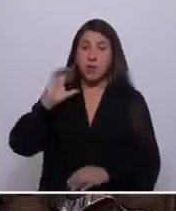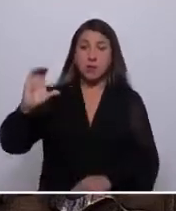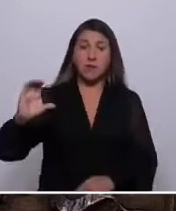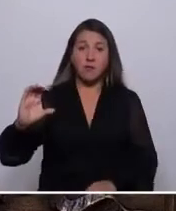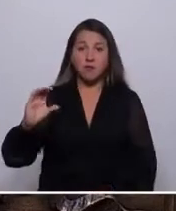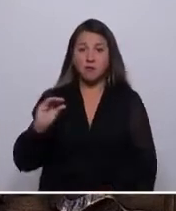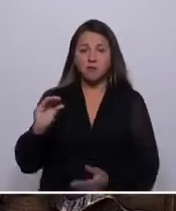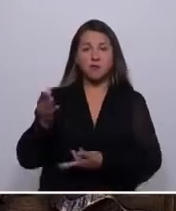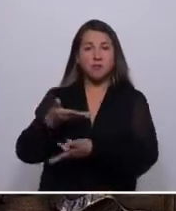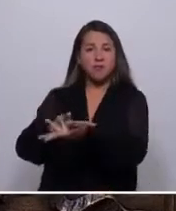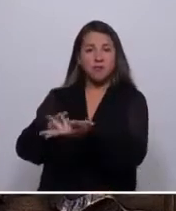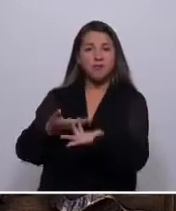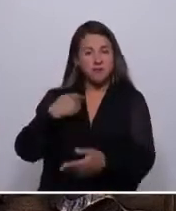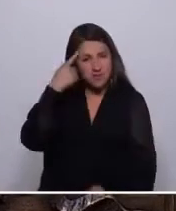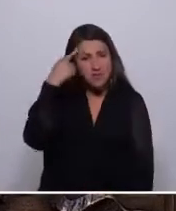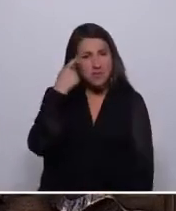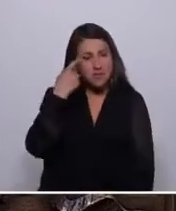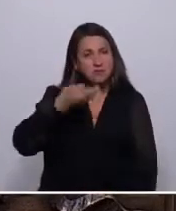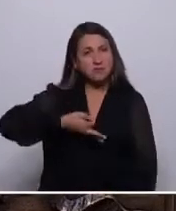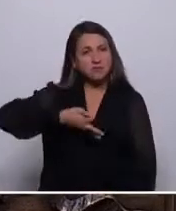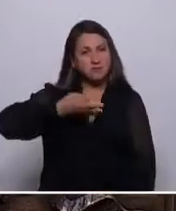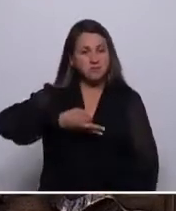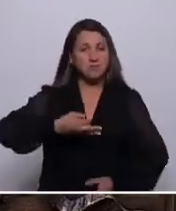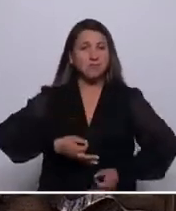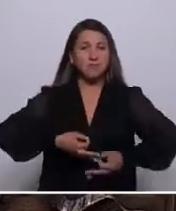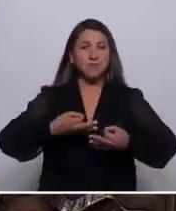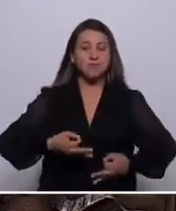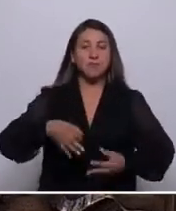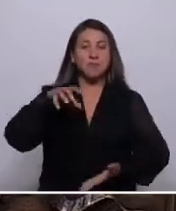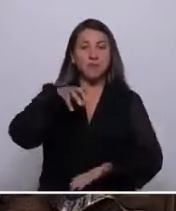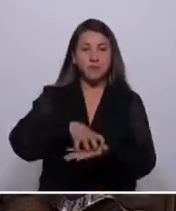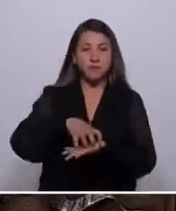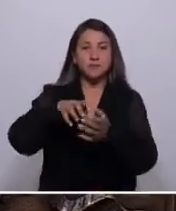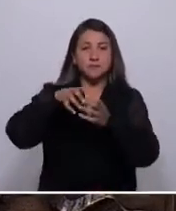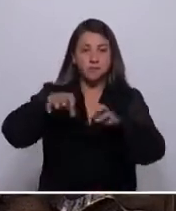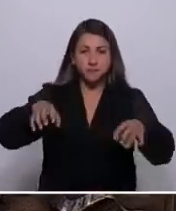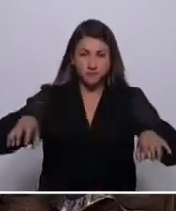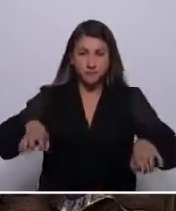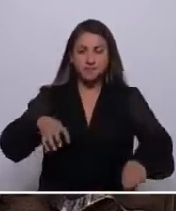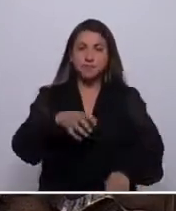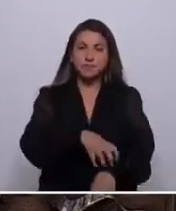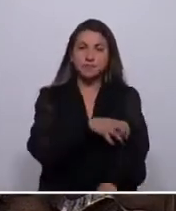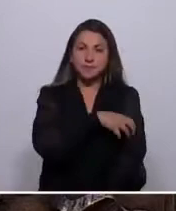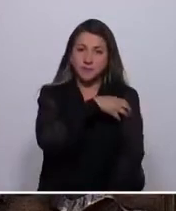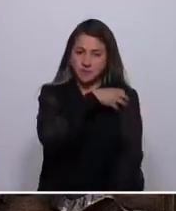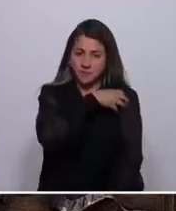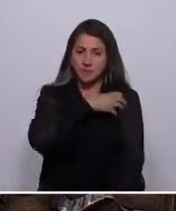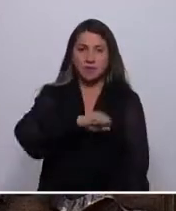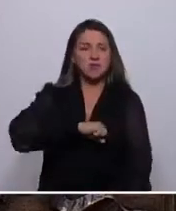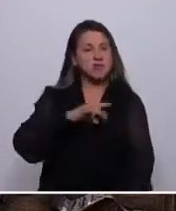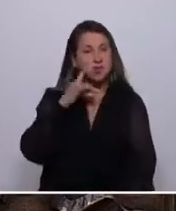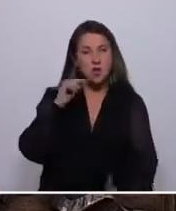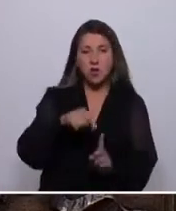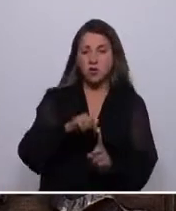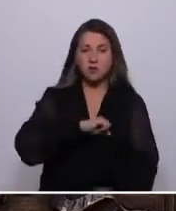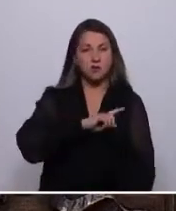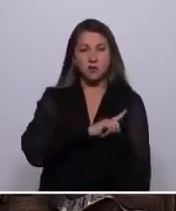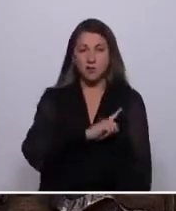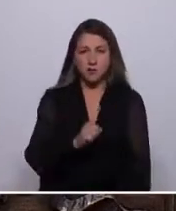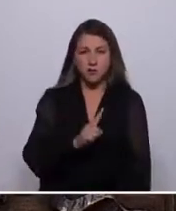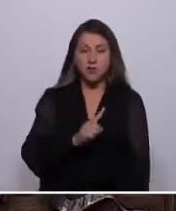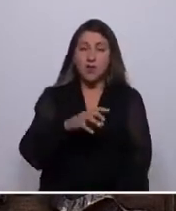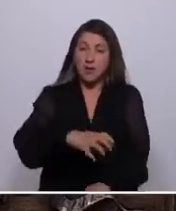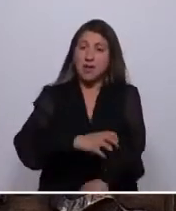creo fielmente y firmemente en la descentralización. En la posibilidad que sean las regiones que tomen sus propias